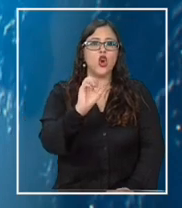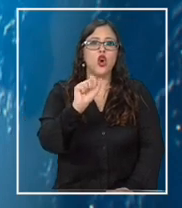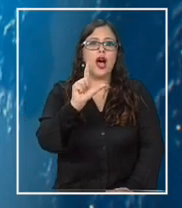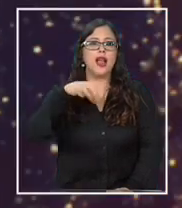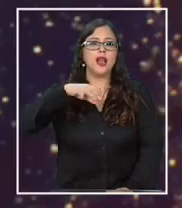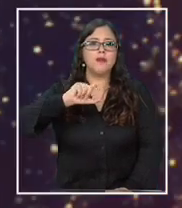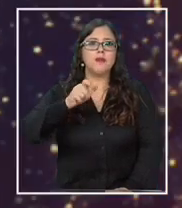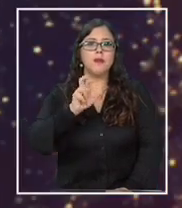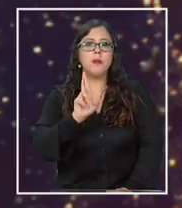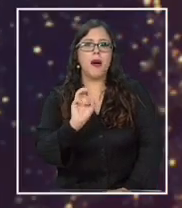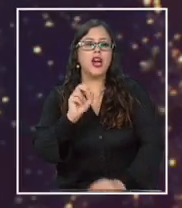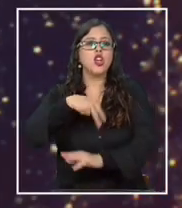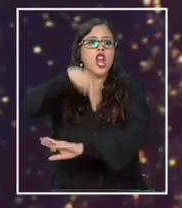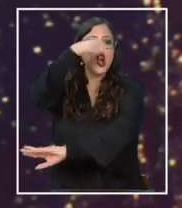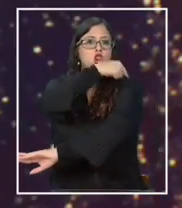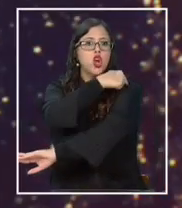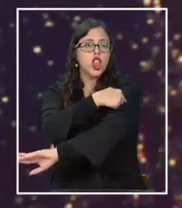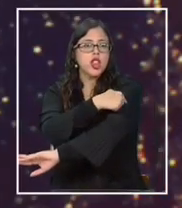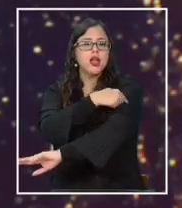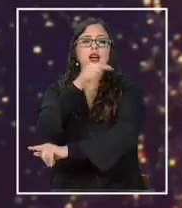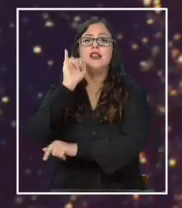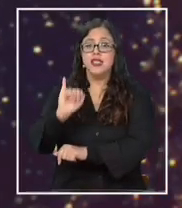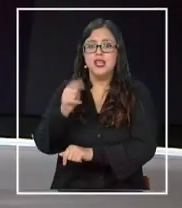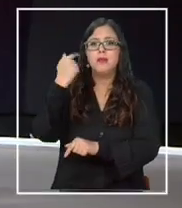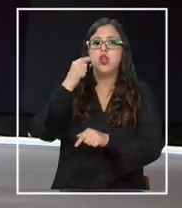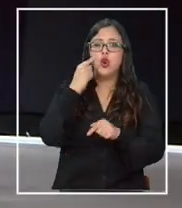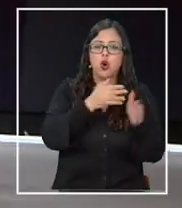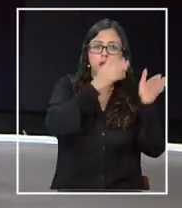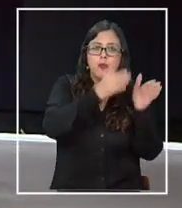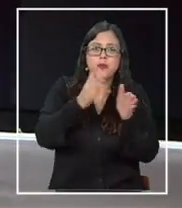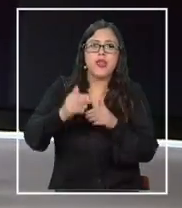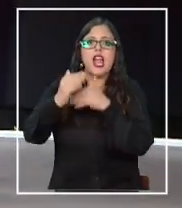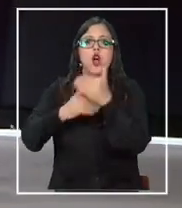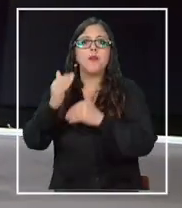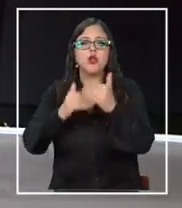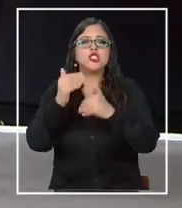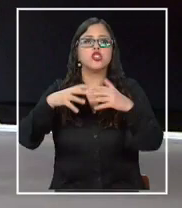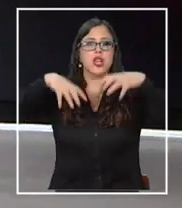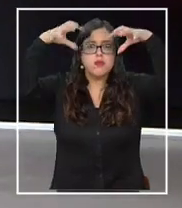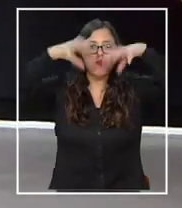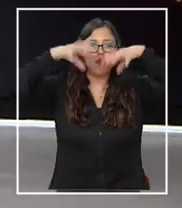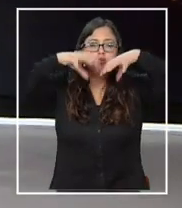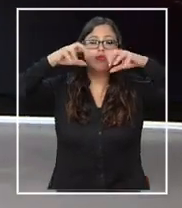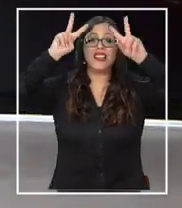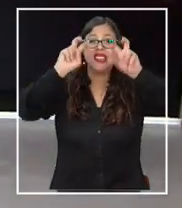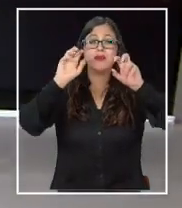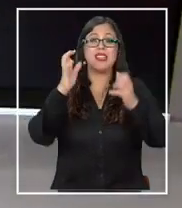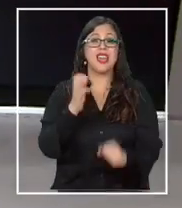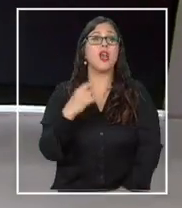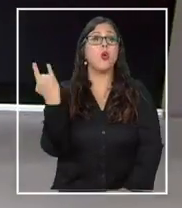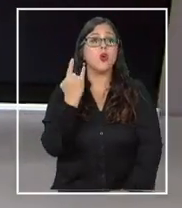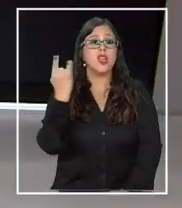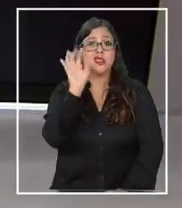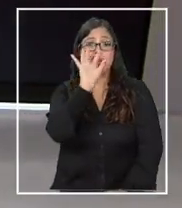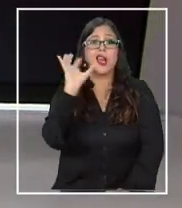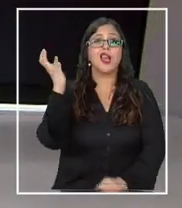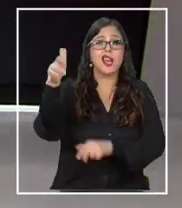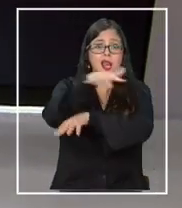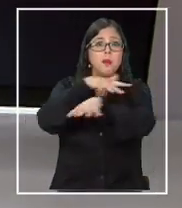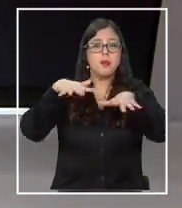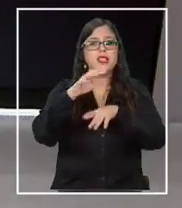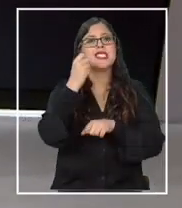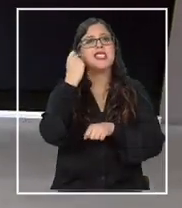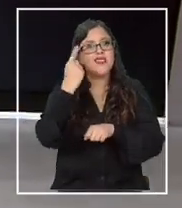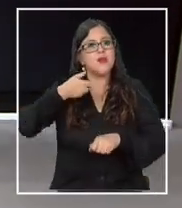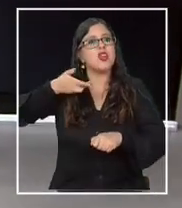En una primera etapa, pero hay que partir de la base de que los procesos hidrometeorológicos en un contexto de emergencia climática, todos bien saben que vienen para quedarse.